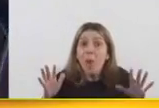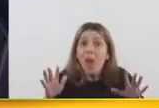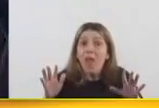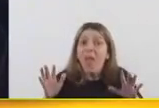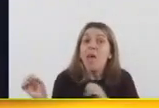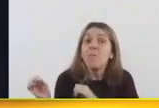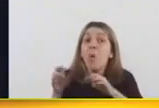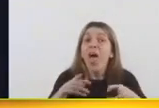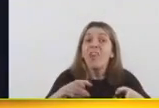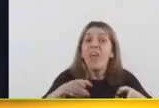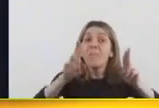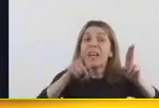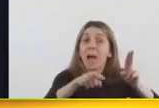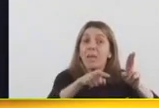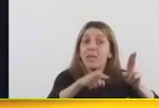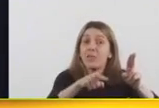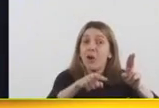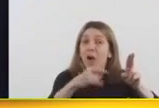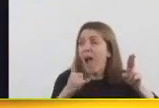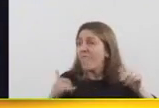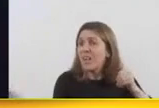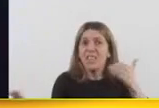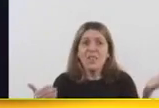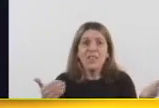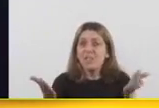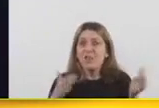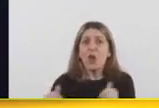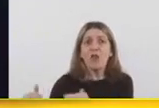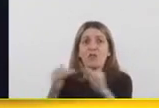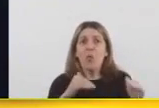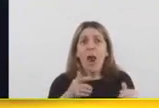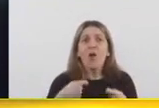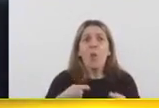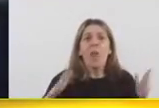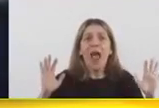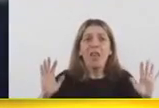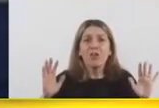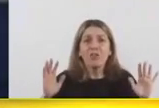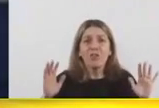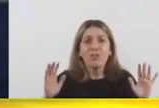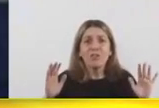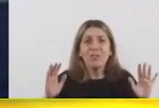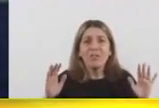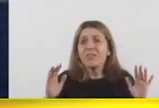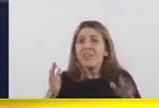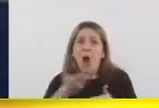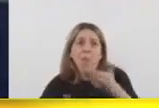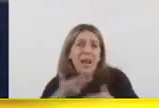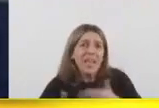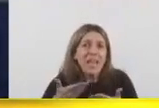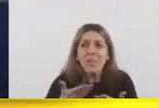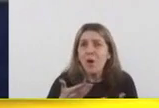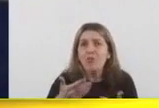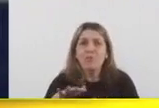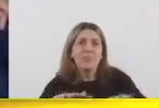departamentito donde convivir con otros jubilados y otras jubiladas, donde compartir su tiempo, donde poder hacer